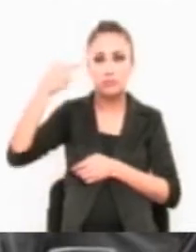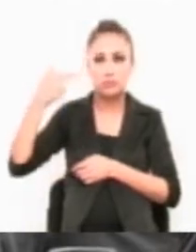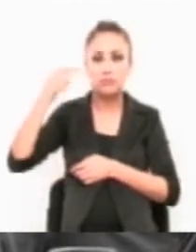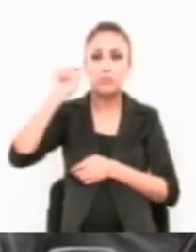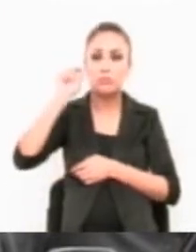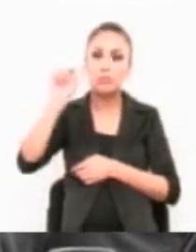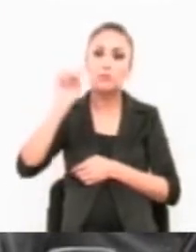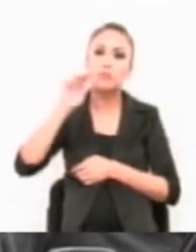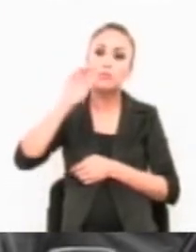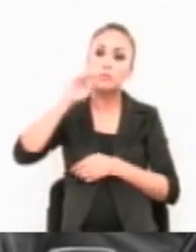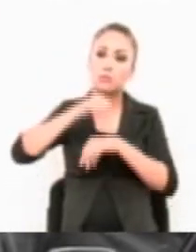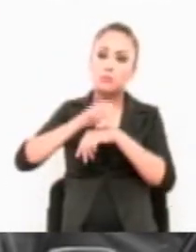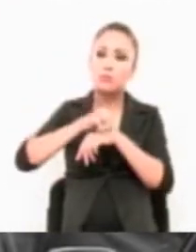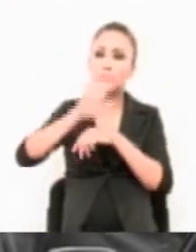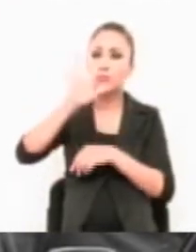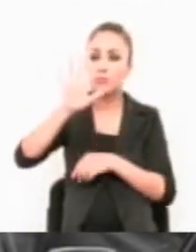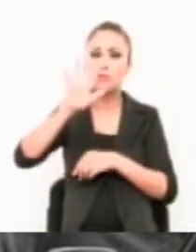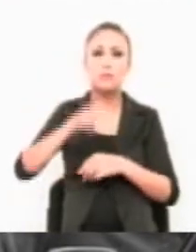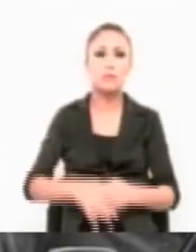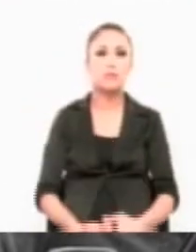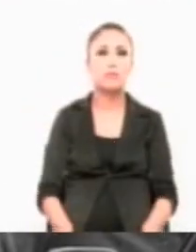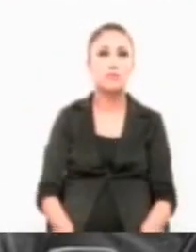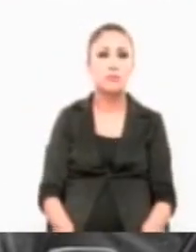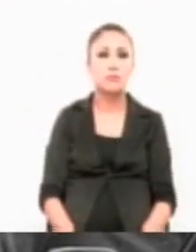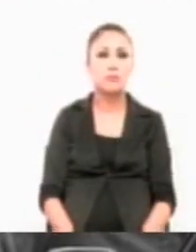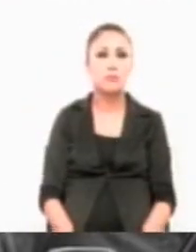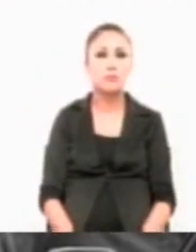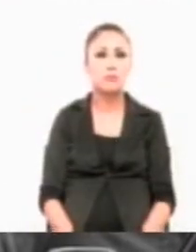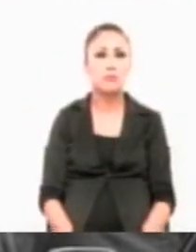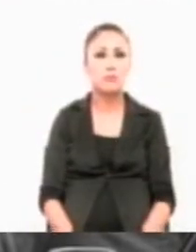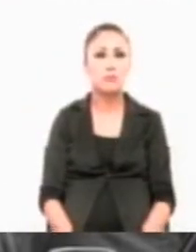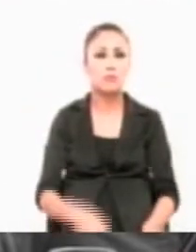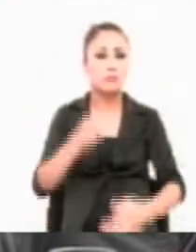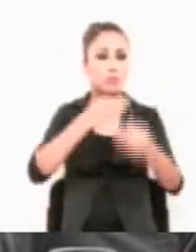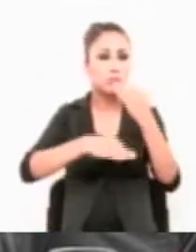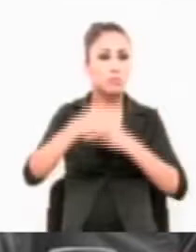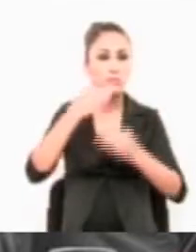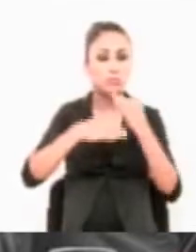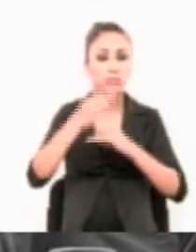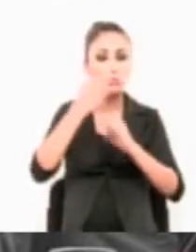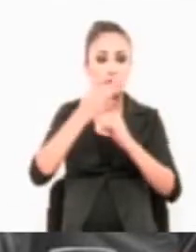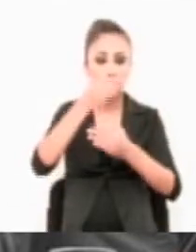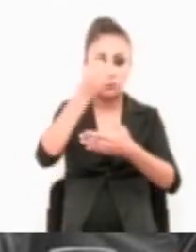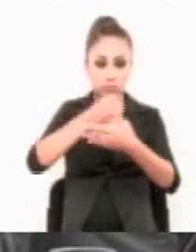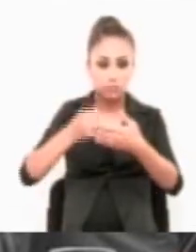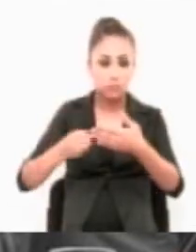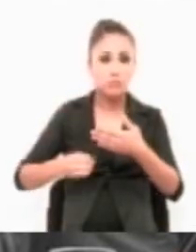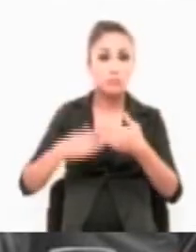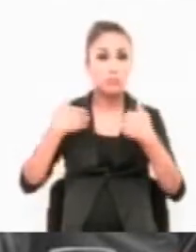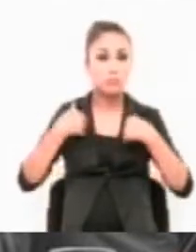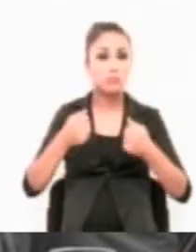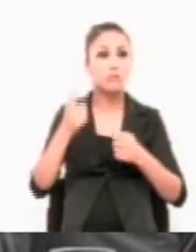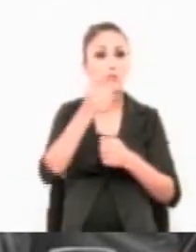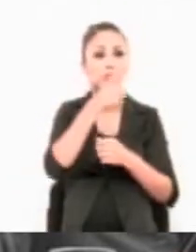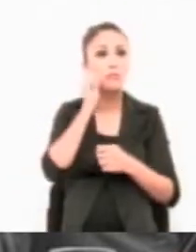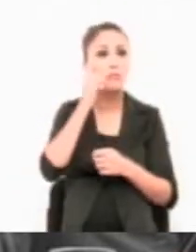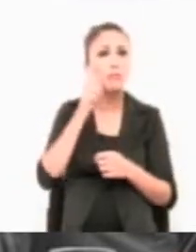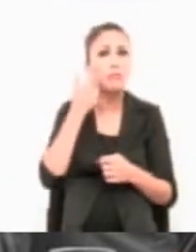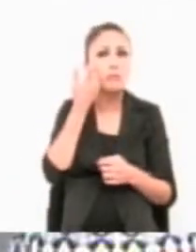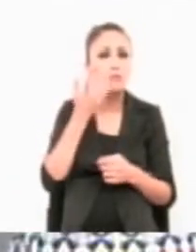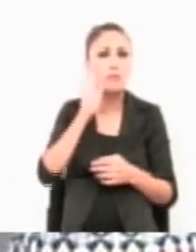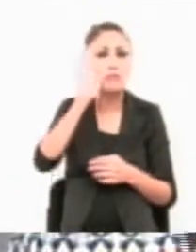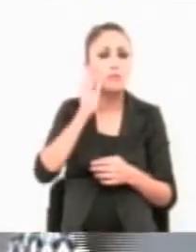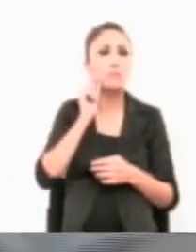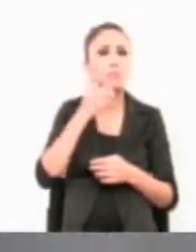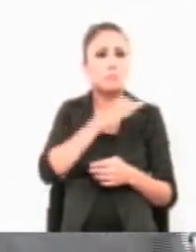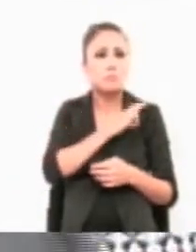Punto número 5. Clausura de la sesión. Está a la concienciación de todas y todos el orden del día. Si alguien desea hacer algún comentario al respecto,